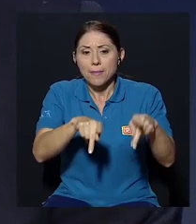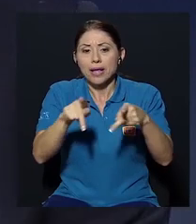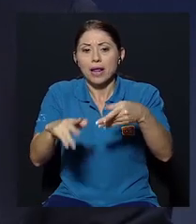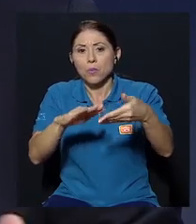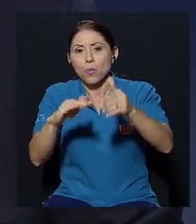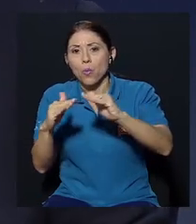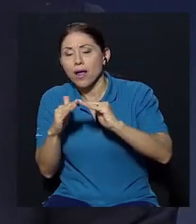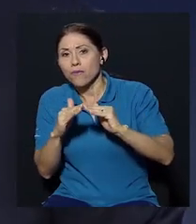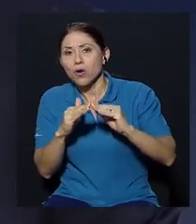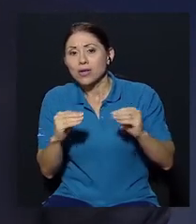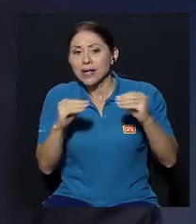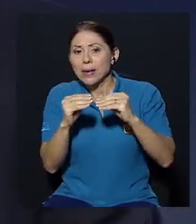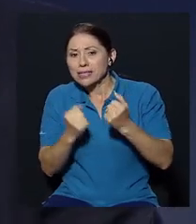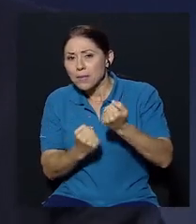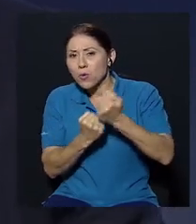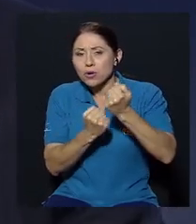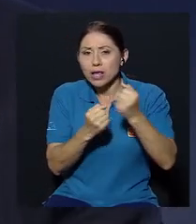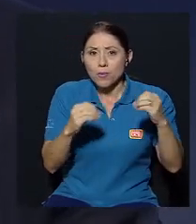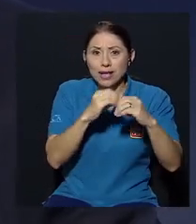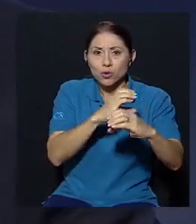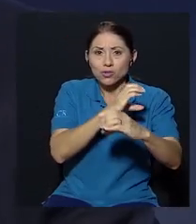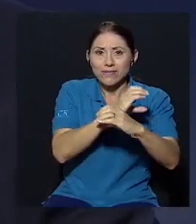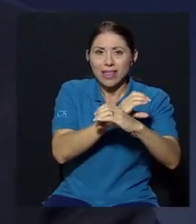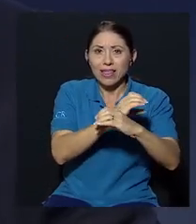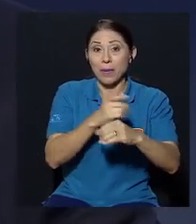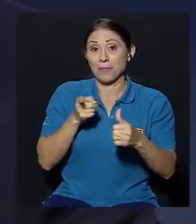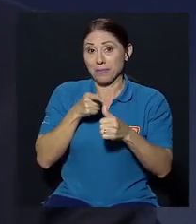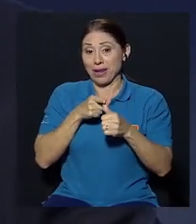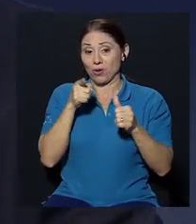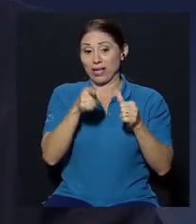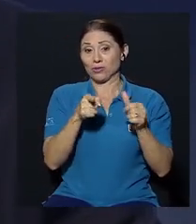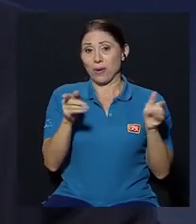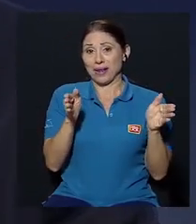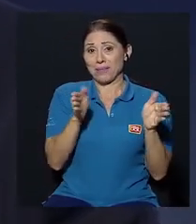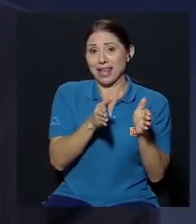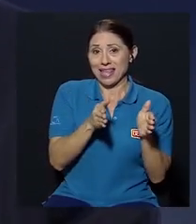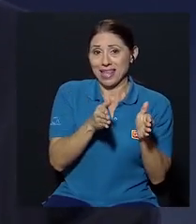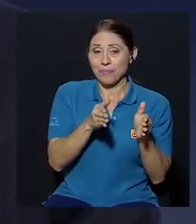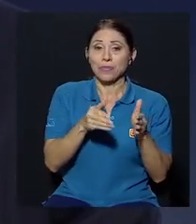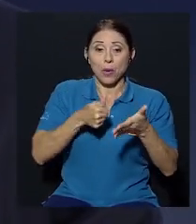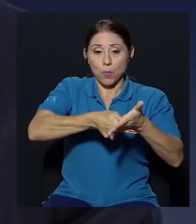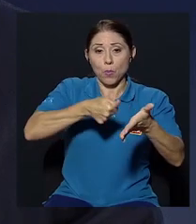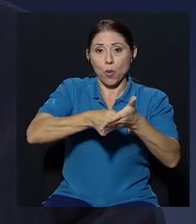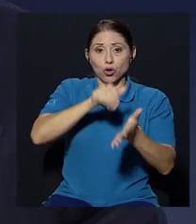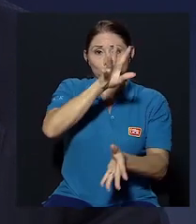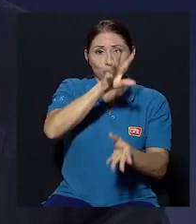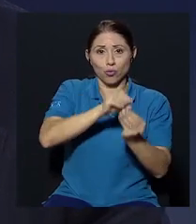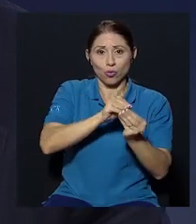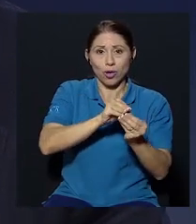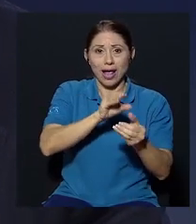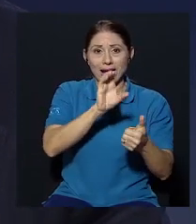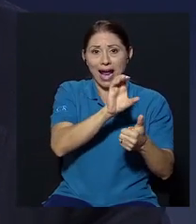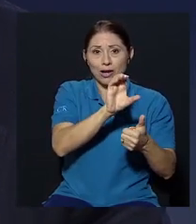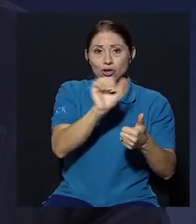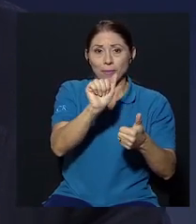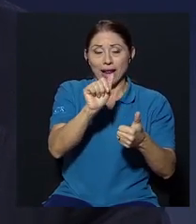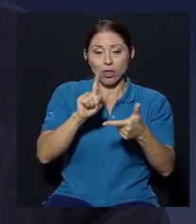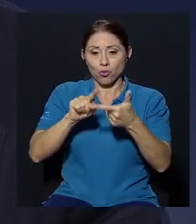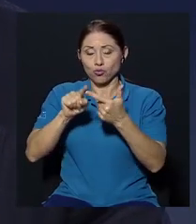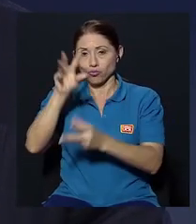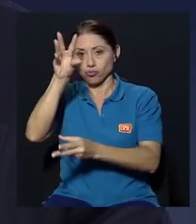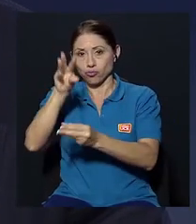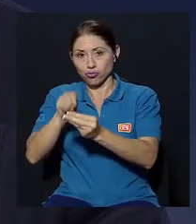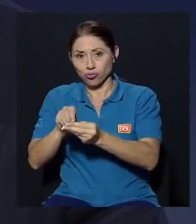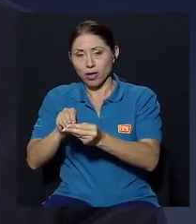una demostración del pueblo que tal vez anda por una parte por el lado conservador? en primer lugar es una parte pequeña tanto el porcentaje de votos que recibió don